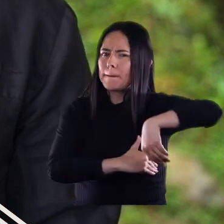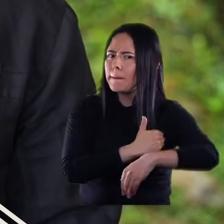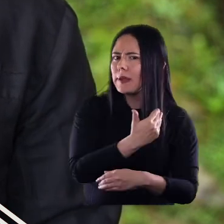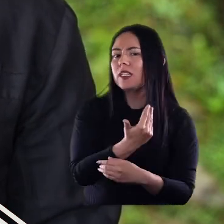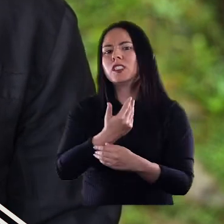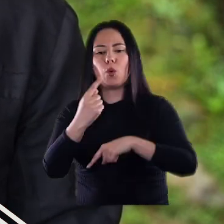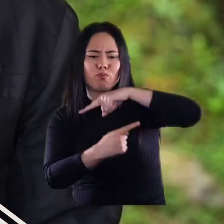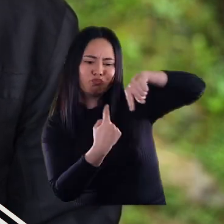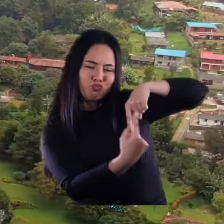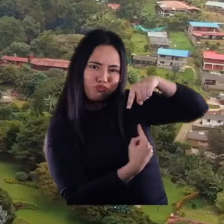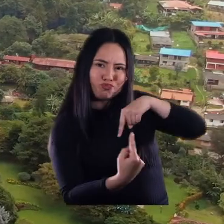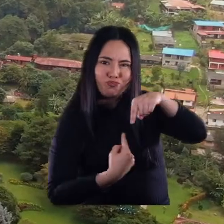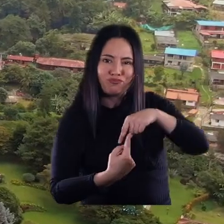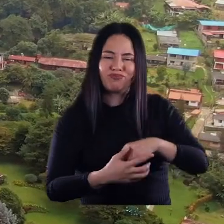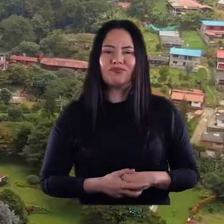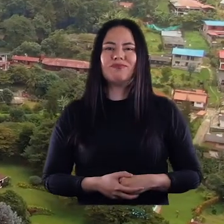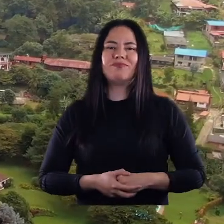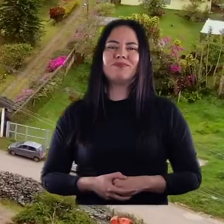Viceministerio de Turismo.